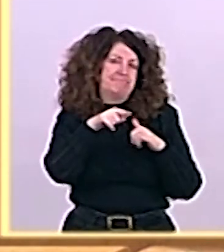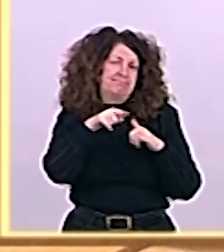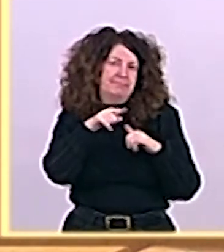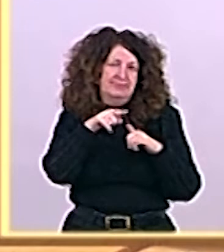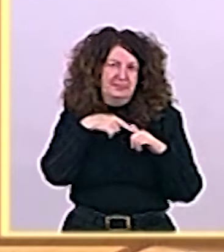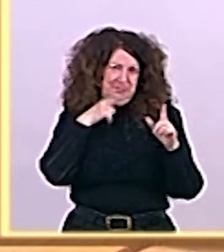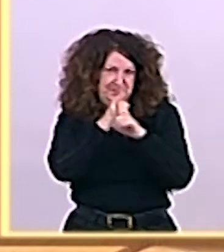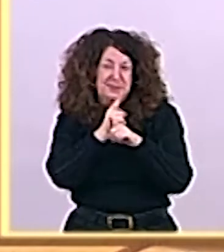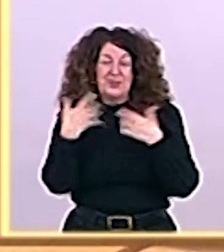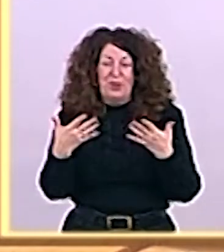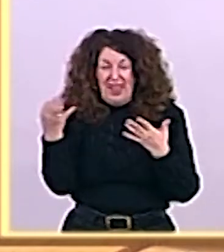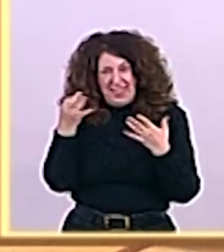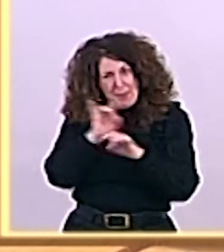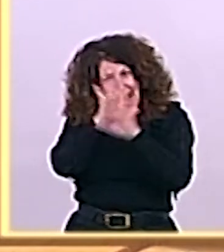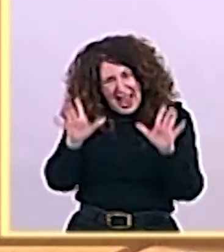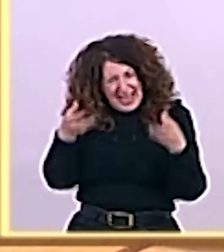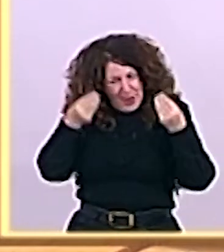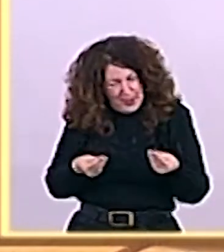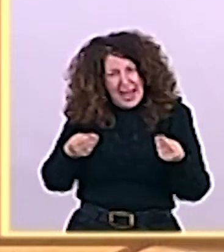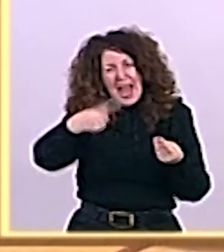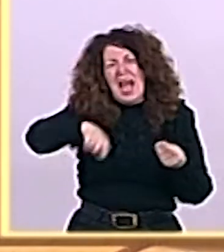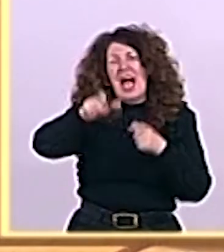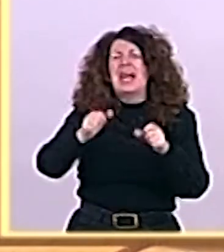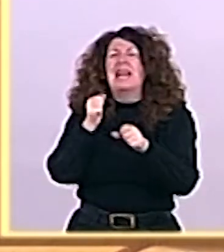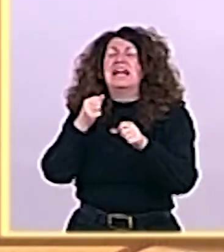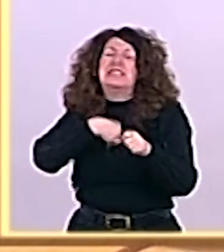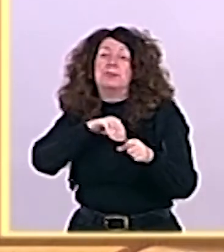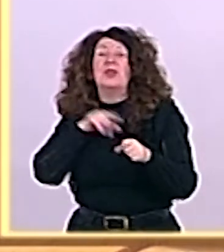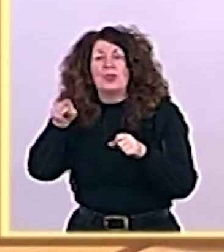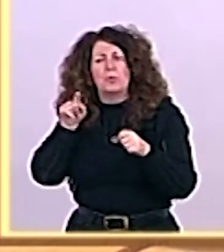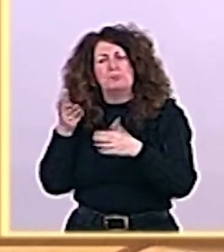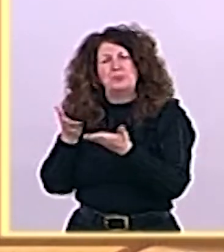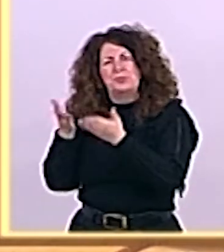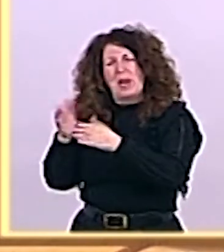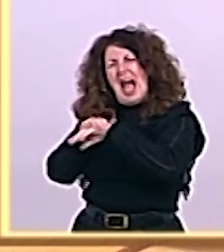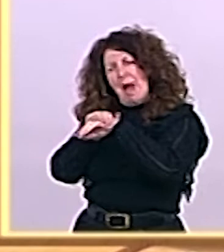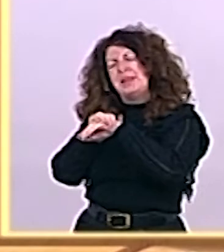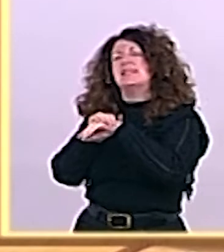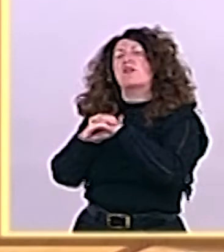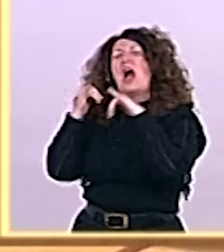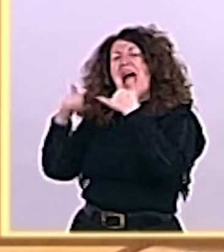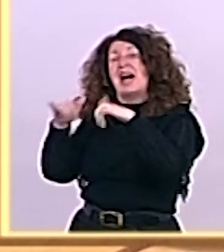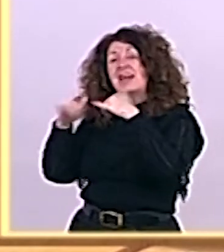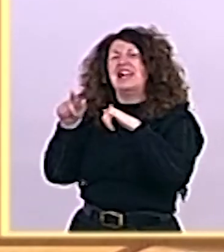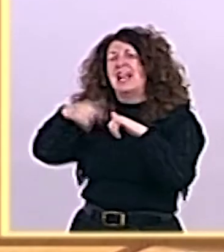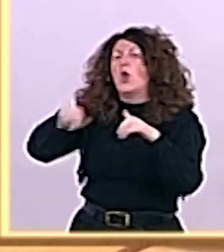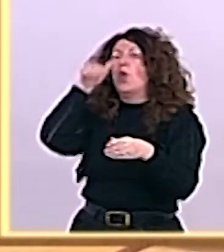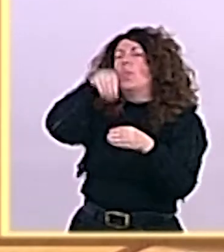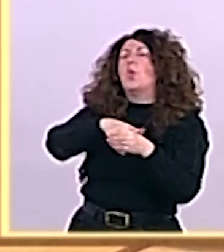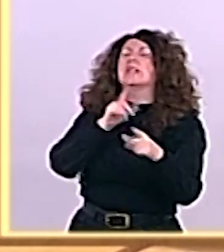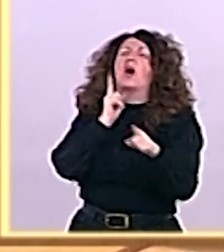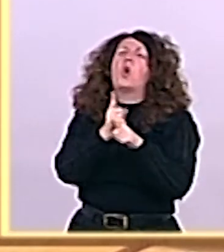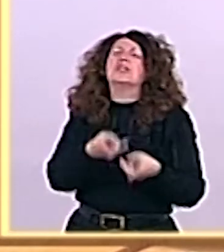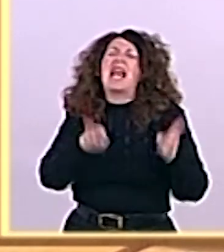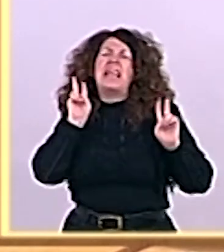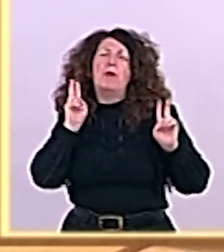Argelia y ha acabado votando en la Eurocámara en contra de la libertad de expresión. ¿Quién vería al Partido Socialista votando en